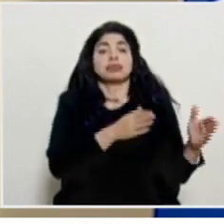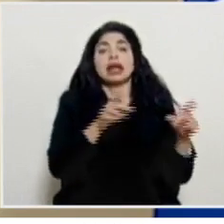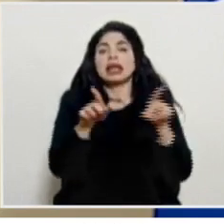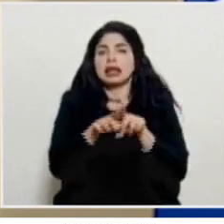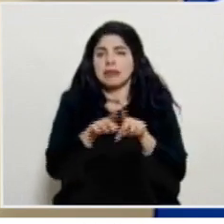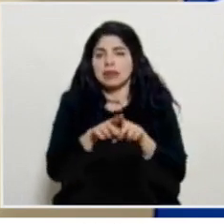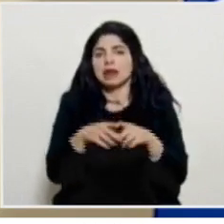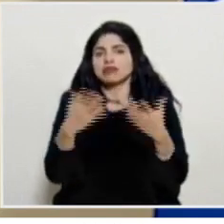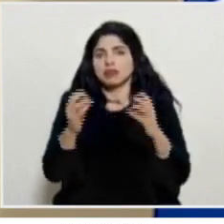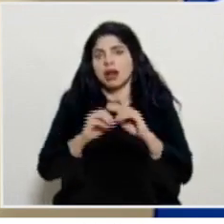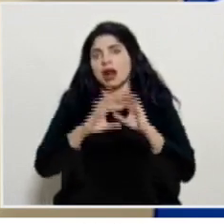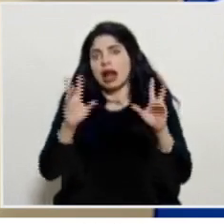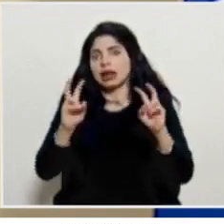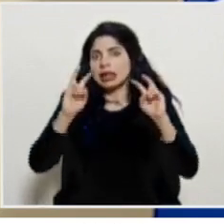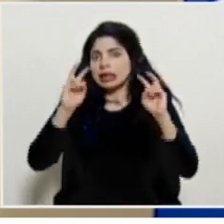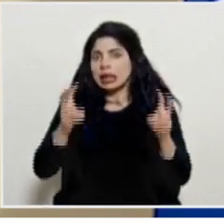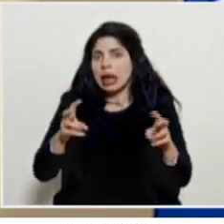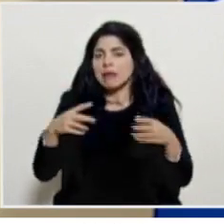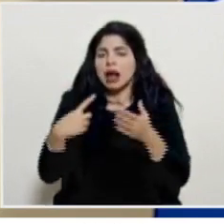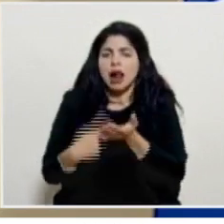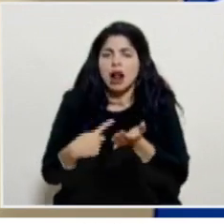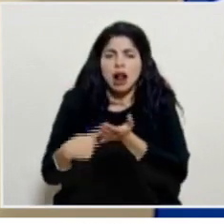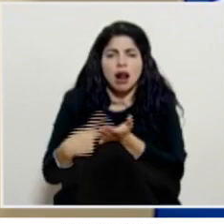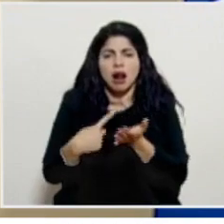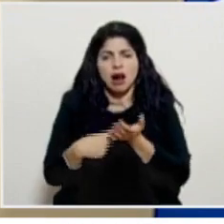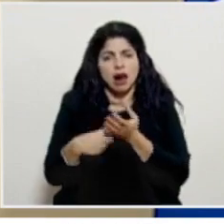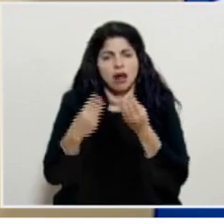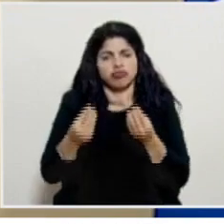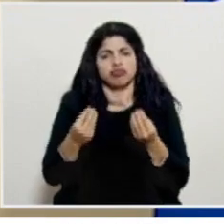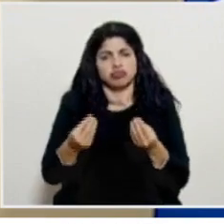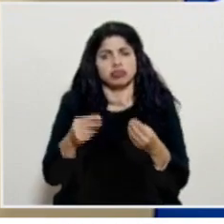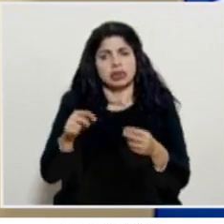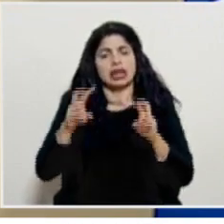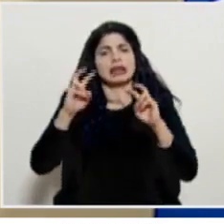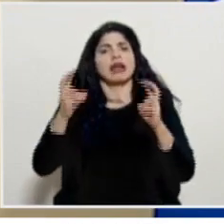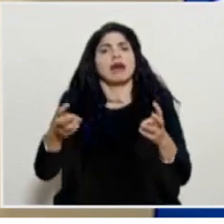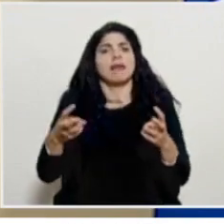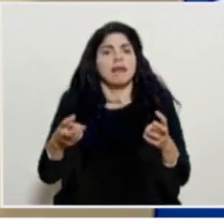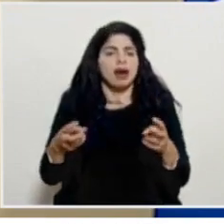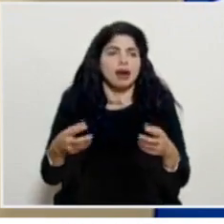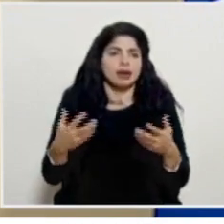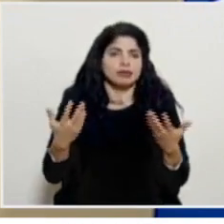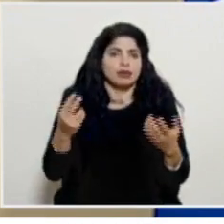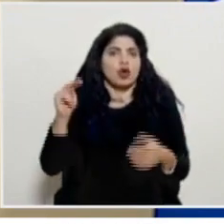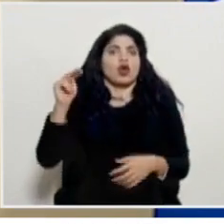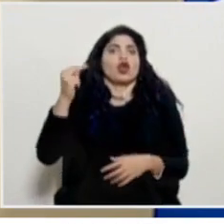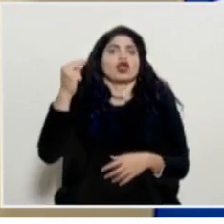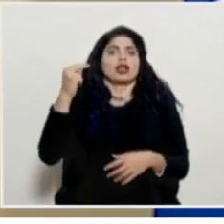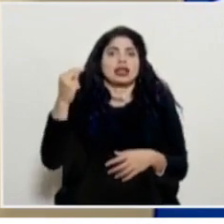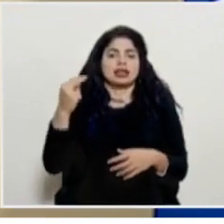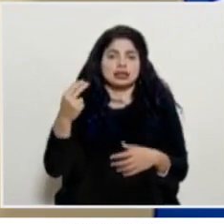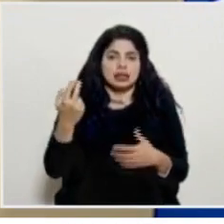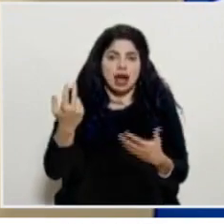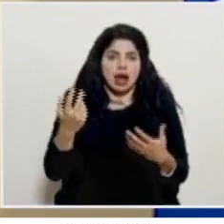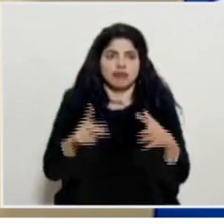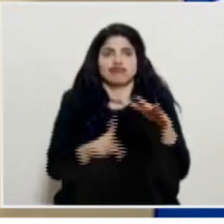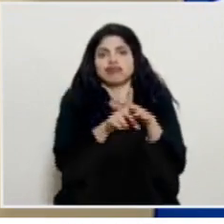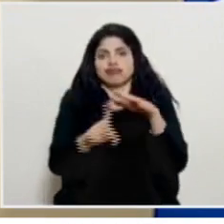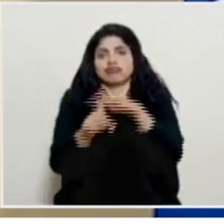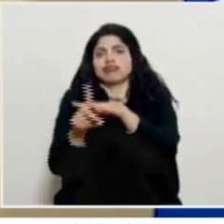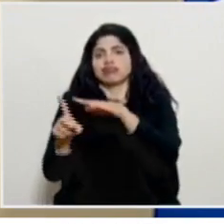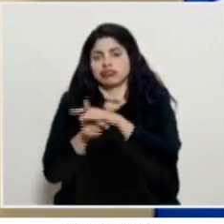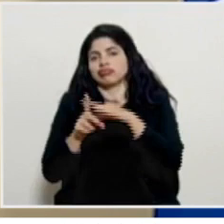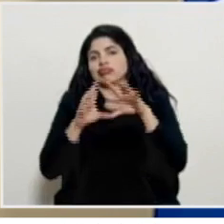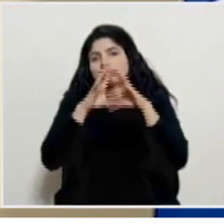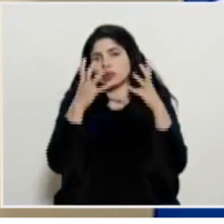claro que ha sido un tema de mucha discusión, que ha generado noticia en diferentes partes